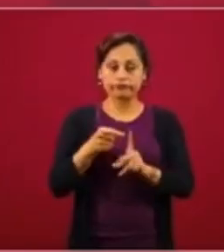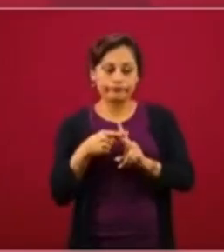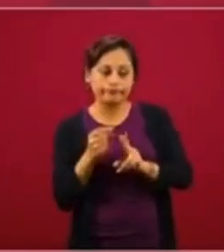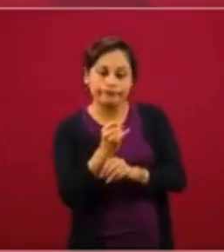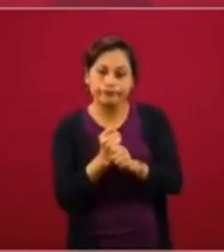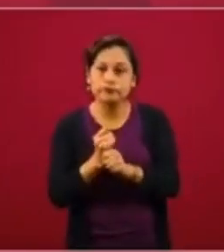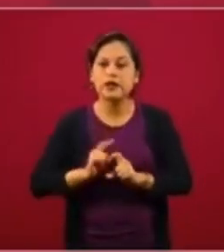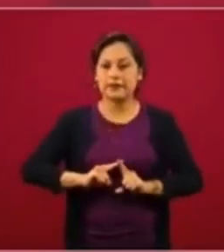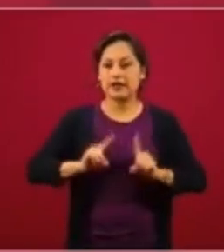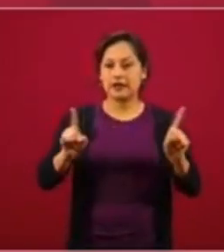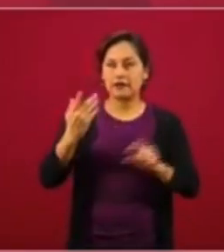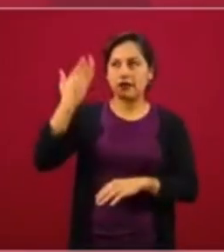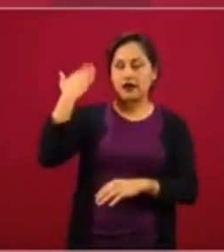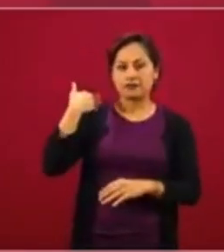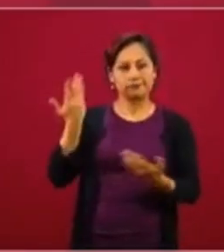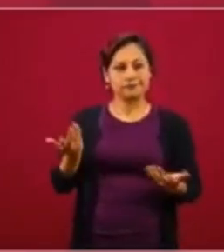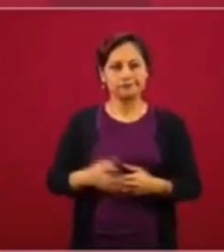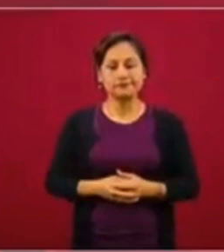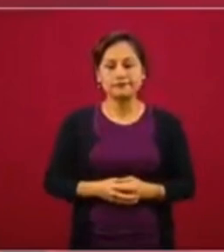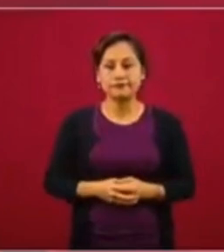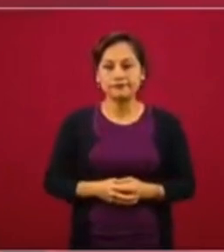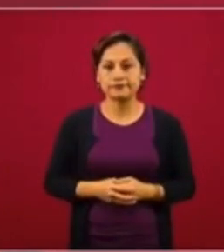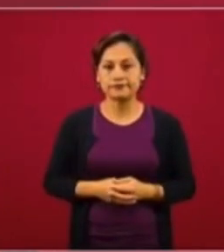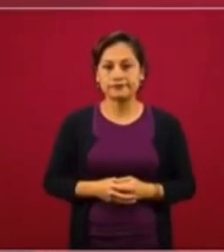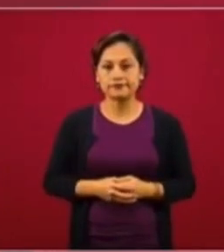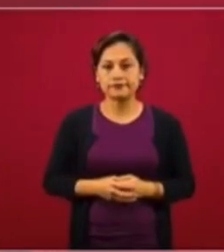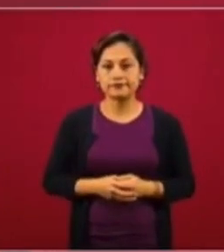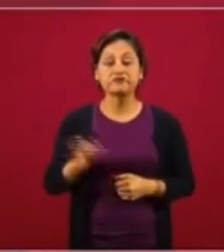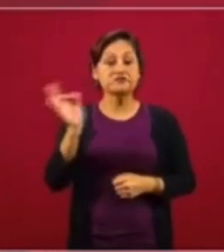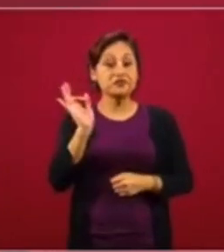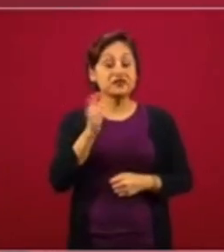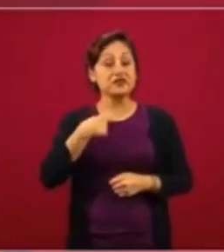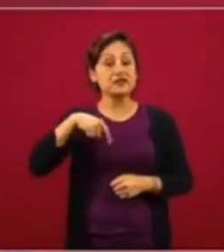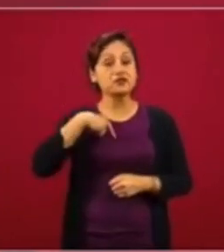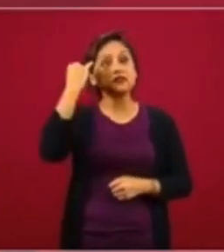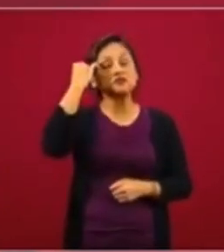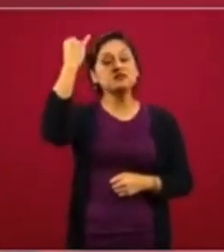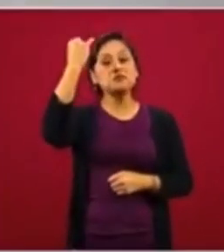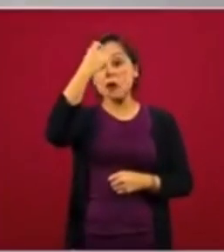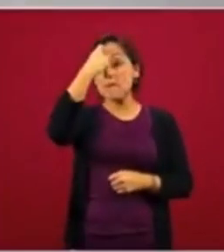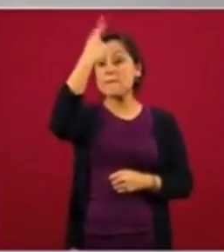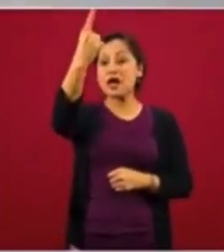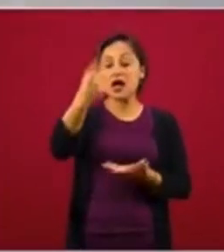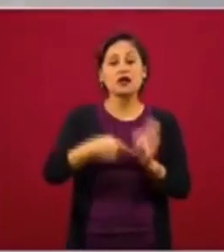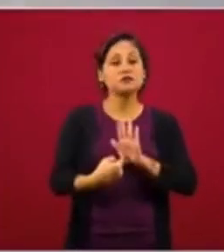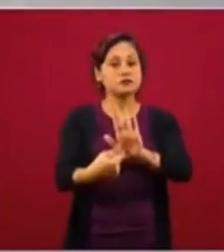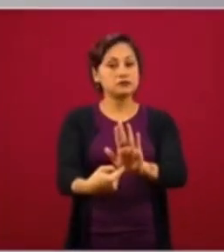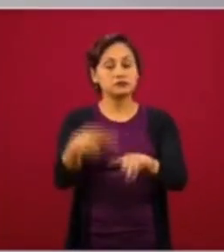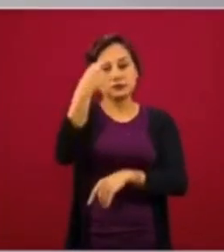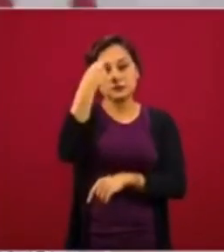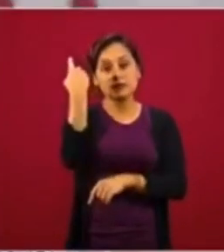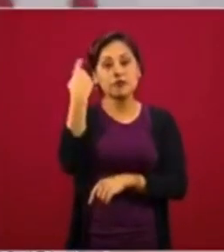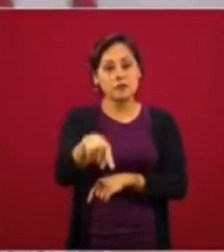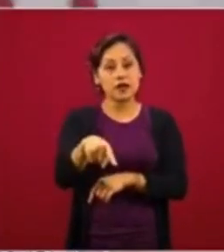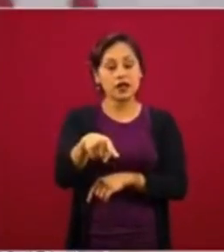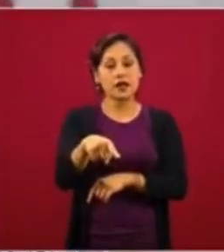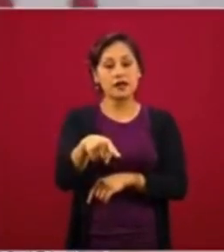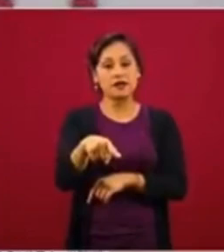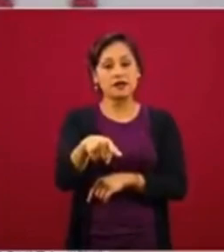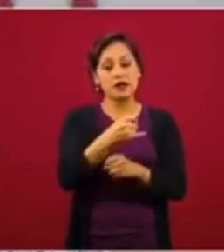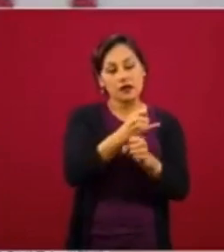distinto y a lo mejor contribuimos también para tener otros parámetros